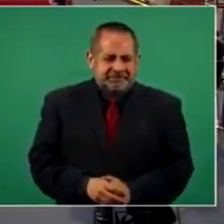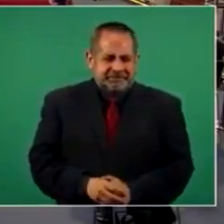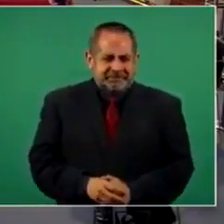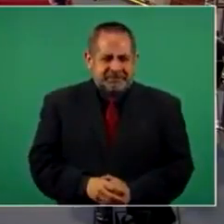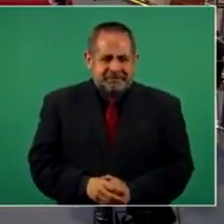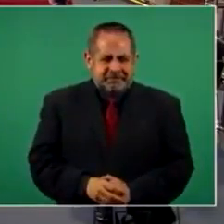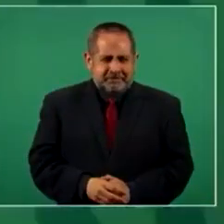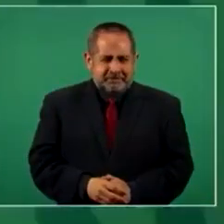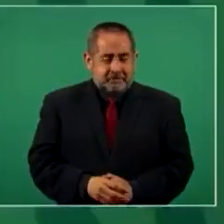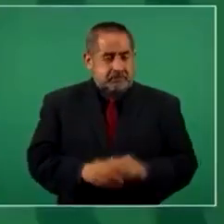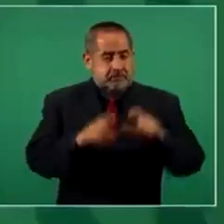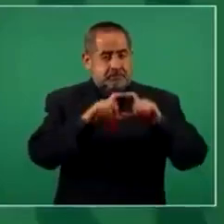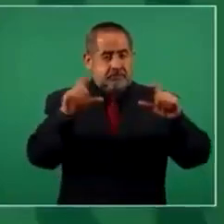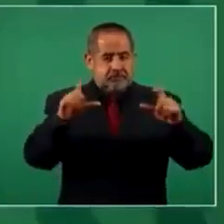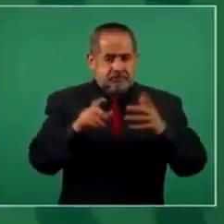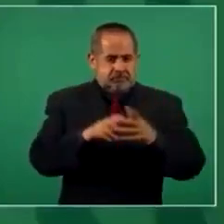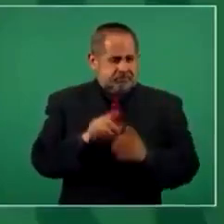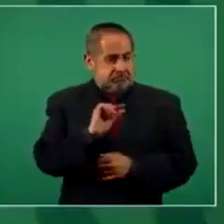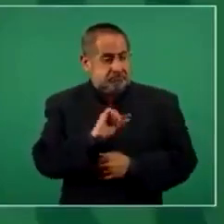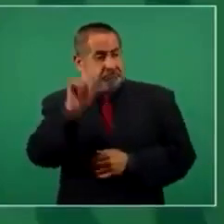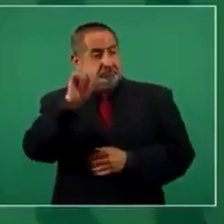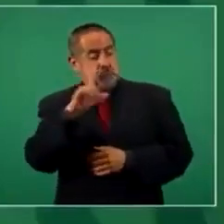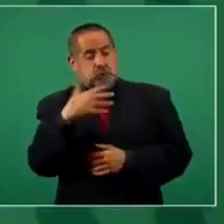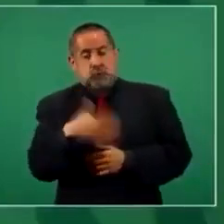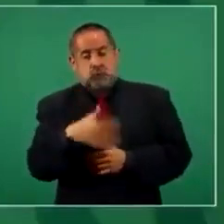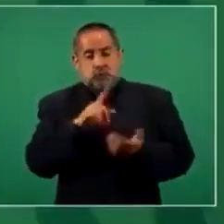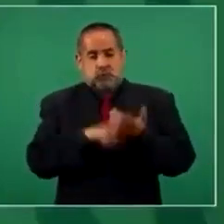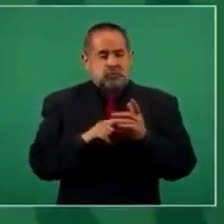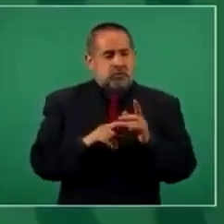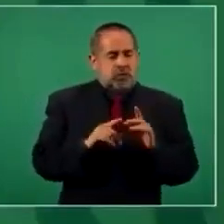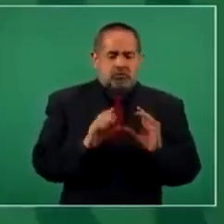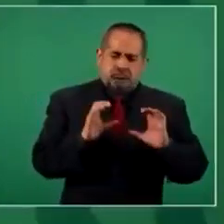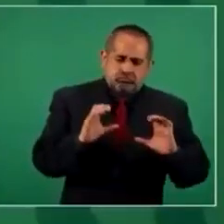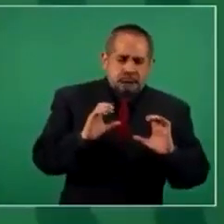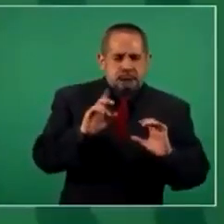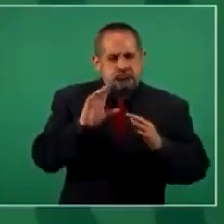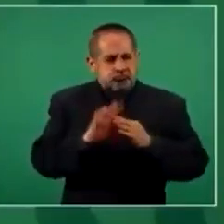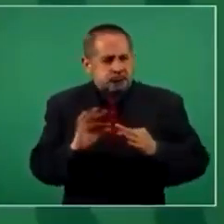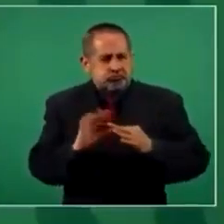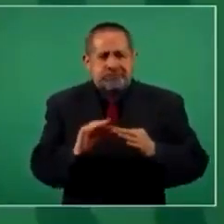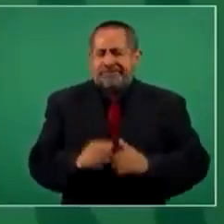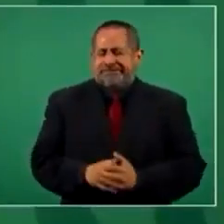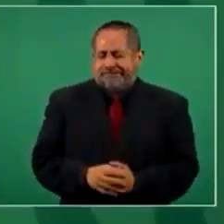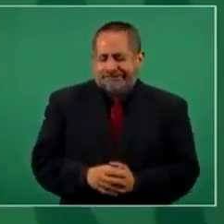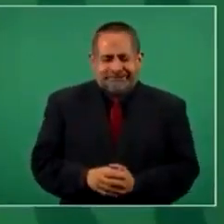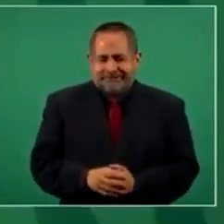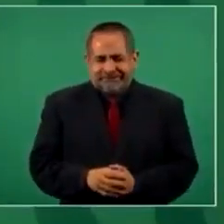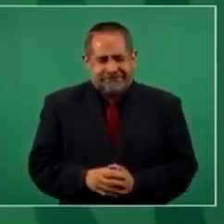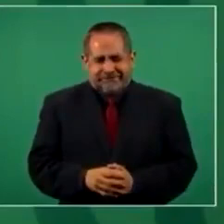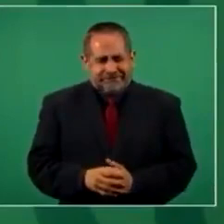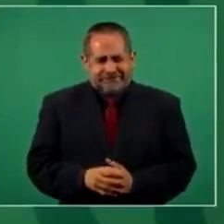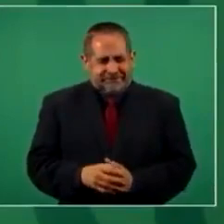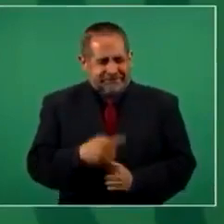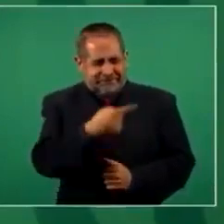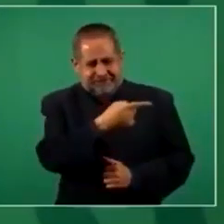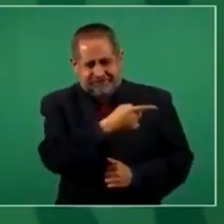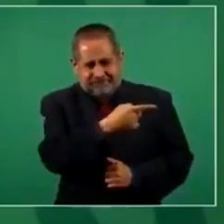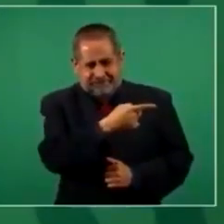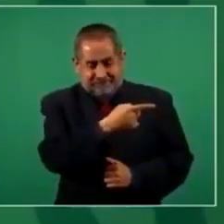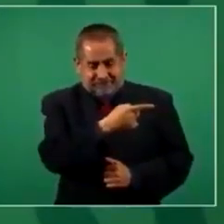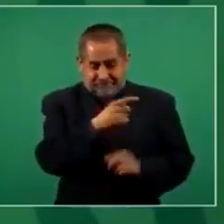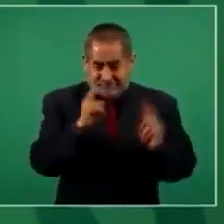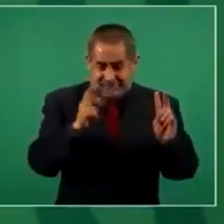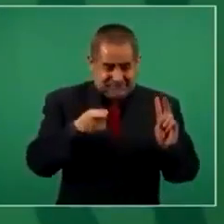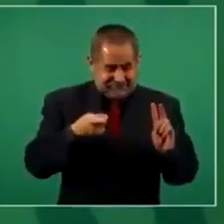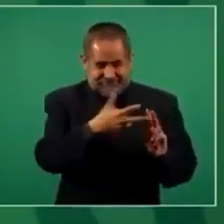Cuánta objetividad, cuánto profesionalismo, cuánta mesura. Eso está muy lejos del amarillismo, ¿verdad?